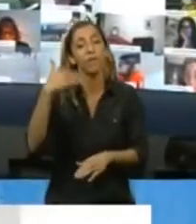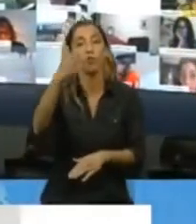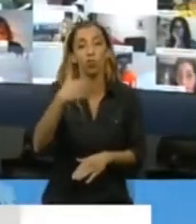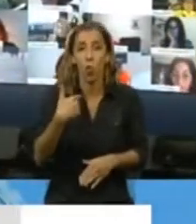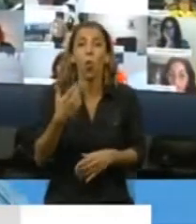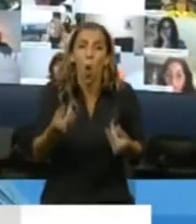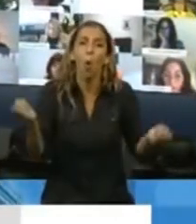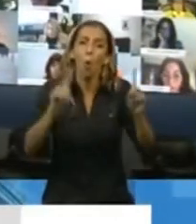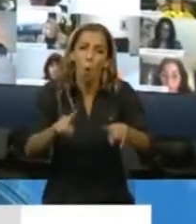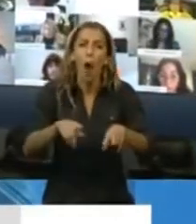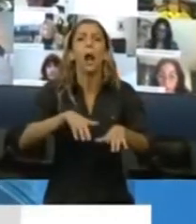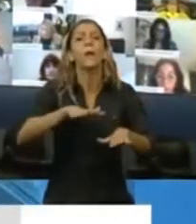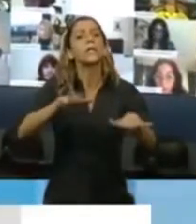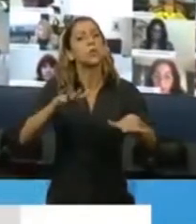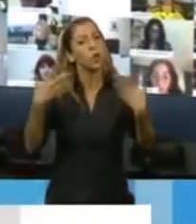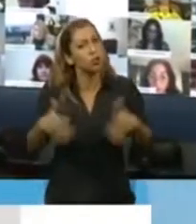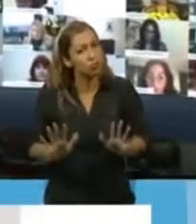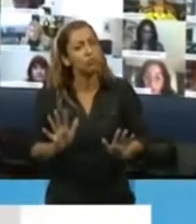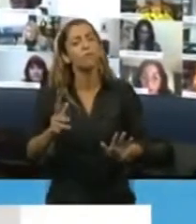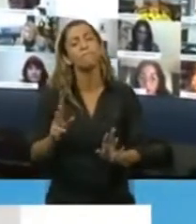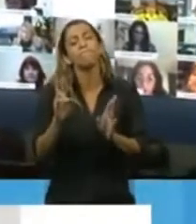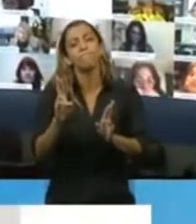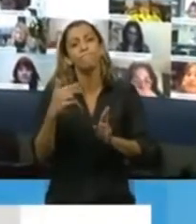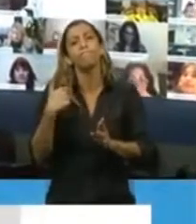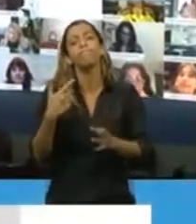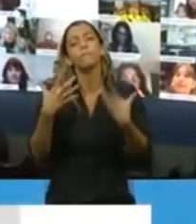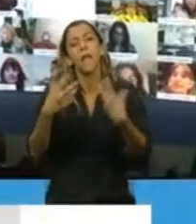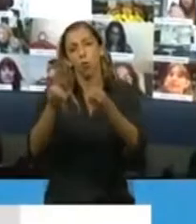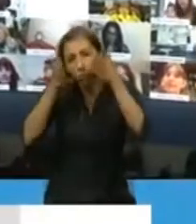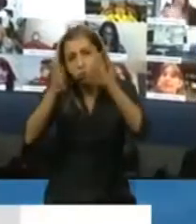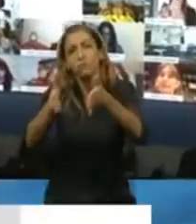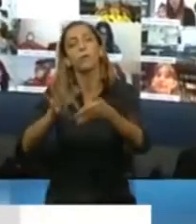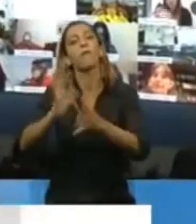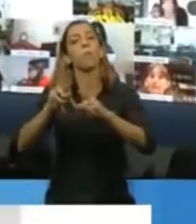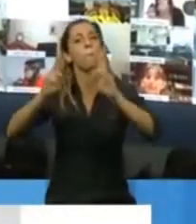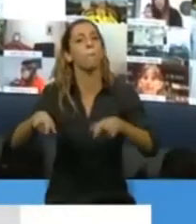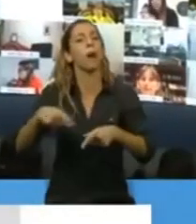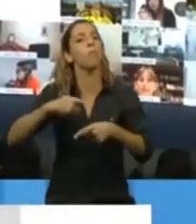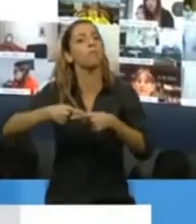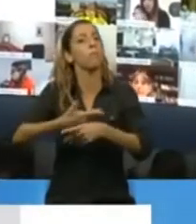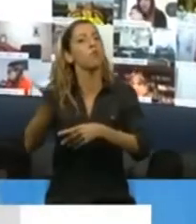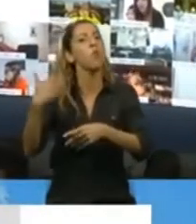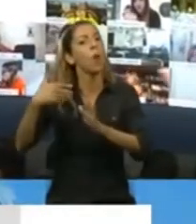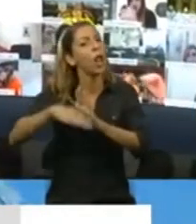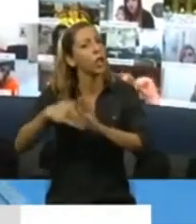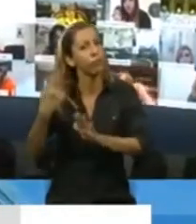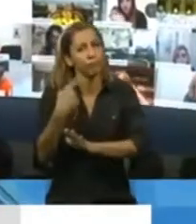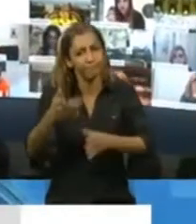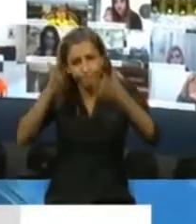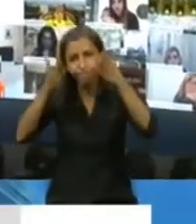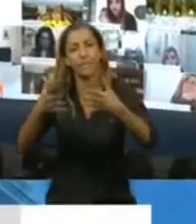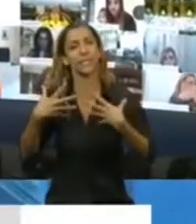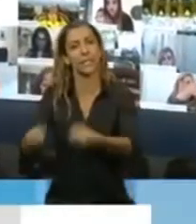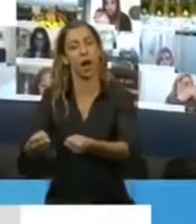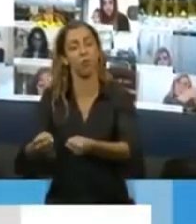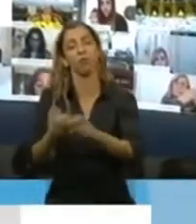sosteniendo la salud como un eje de las políticas públicas. Ojalá que cada política en esta emergencia, tanto del